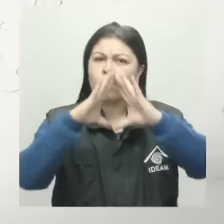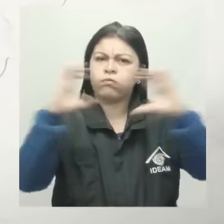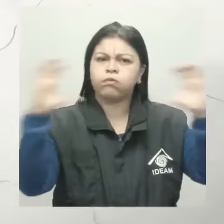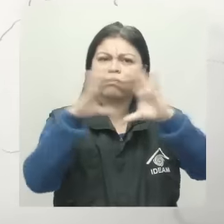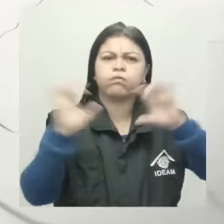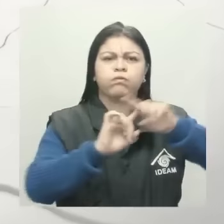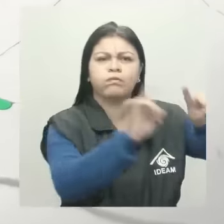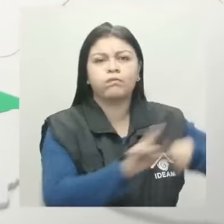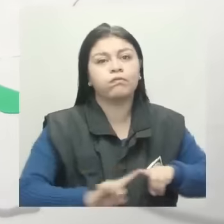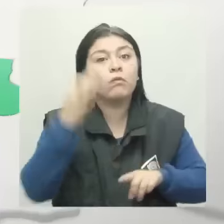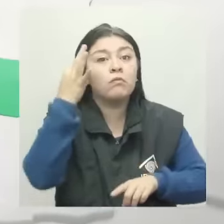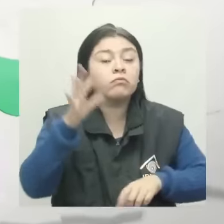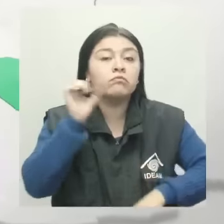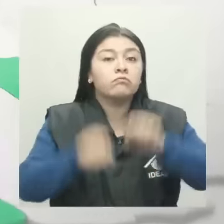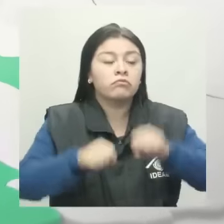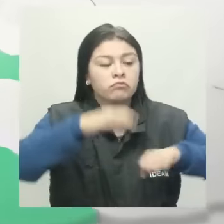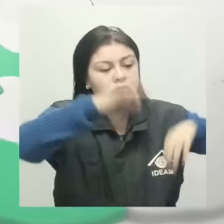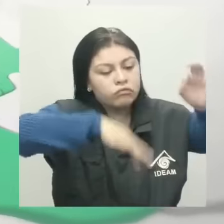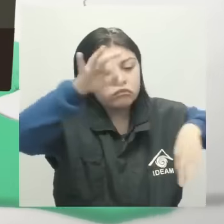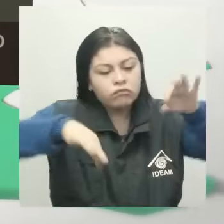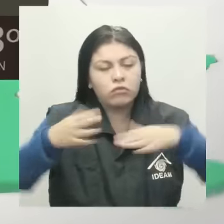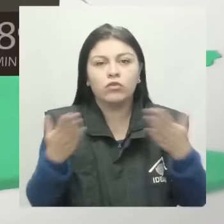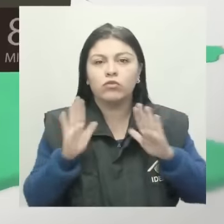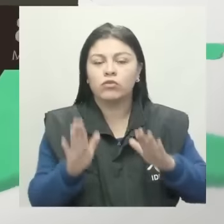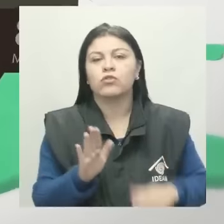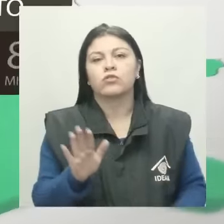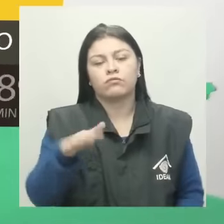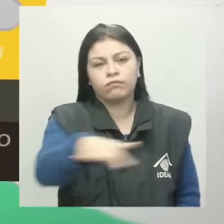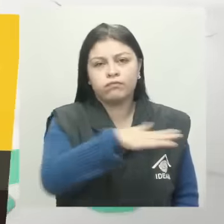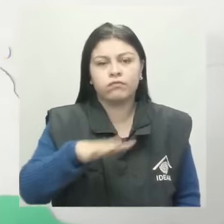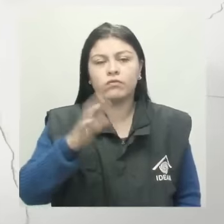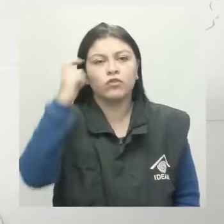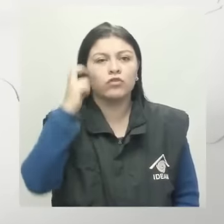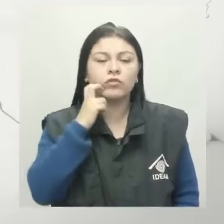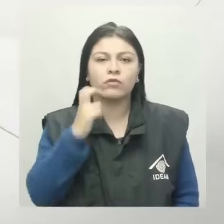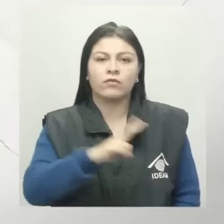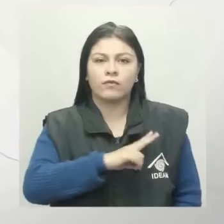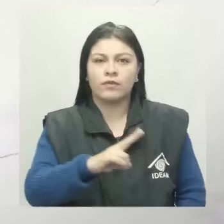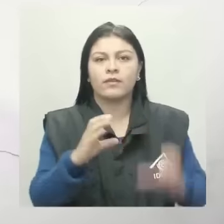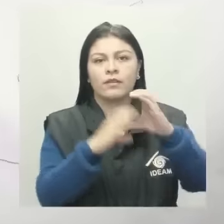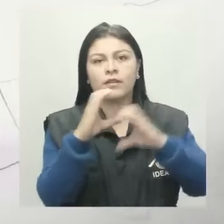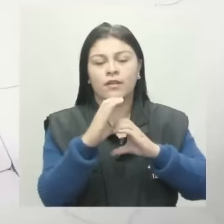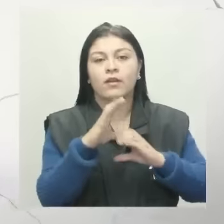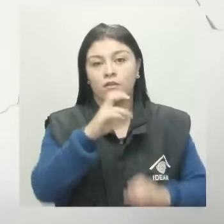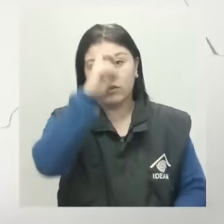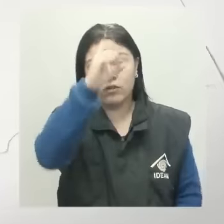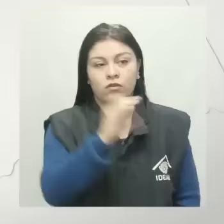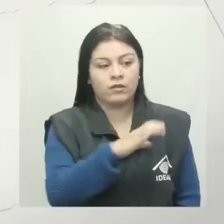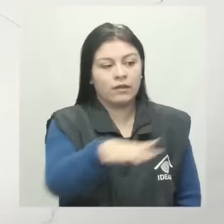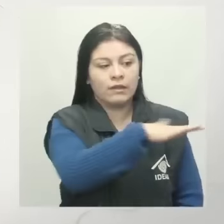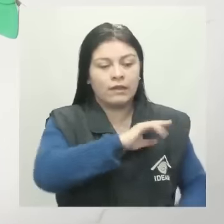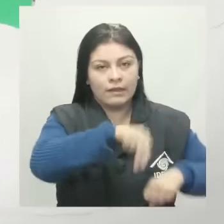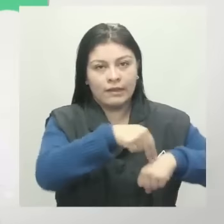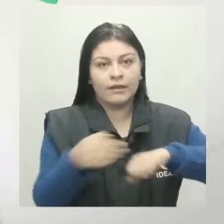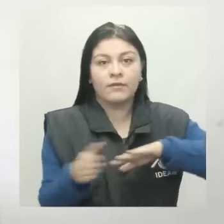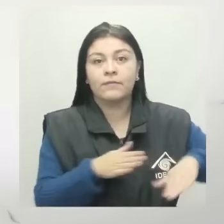variada con posibilidad de lloviznas en el litoral Chocuano, Cauca, Valle y Noroccidente de Nariño. En la zona andina se